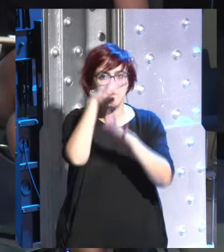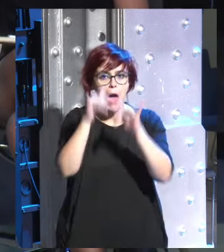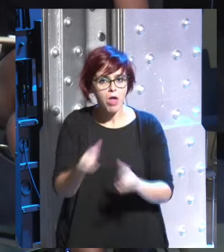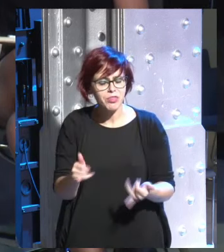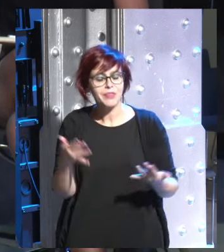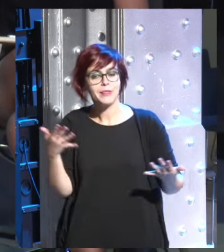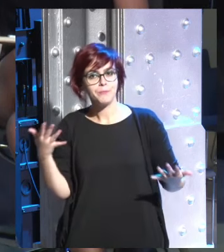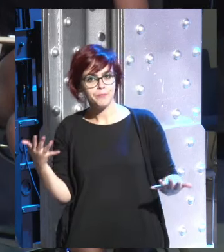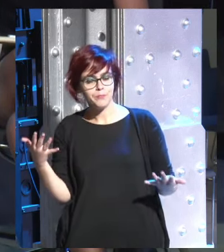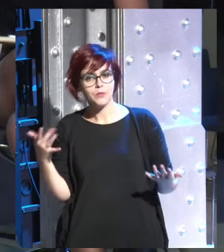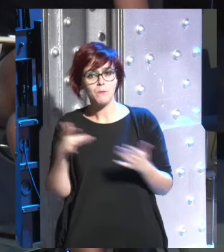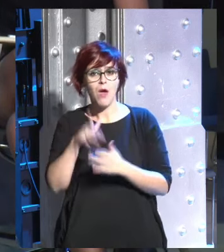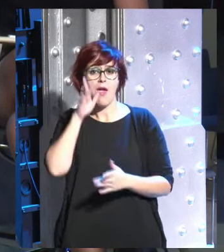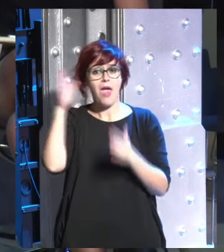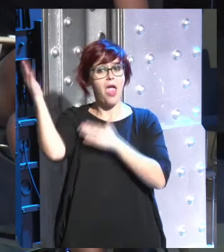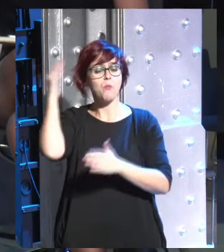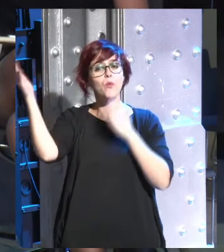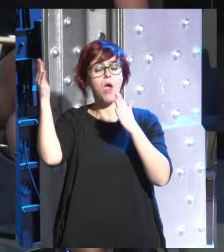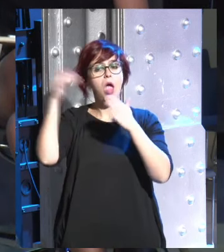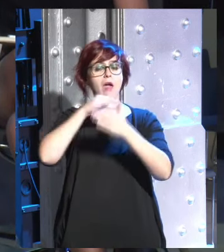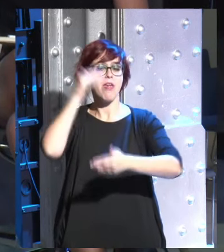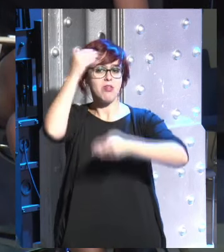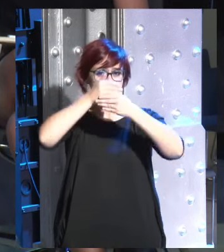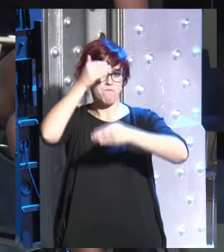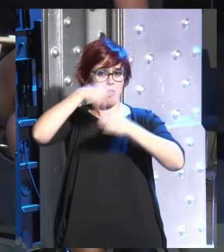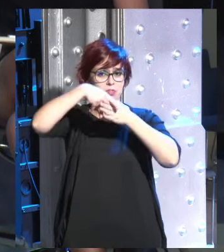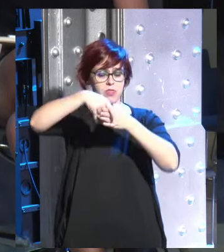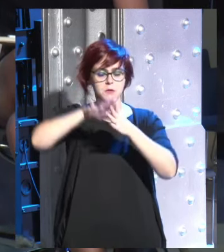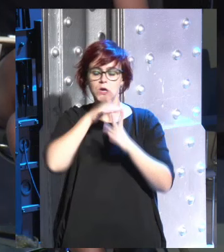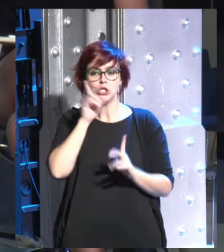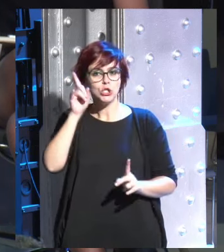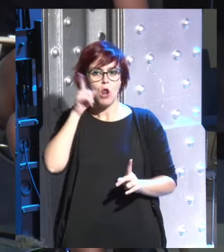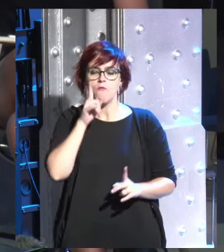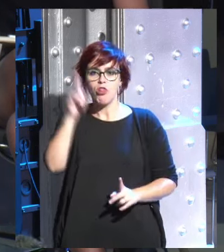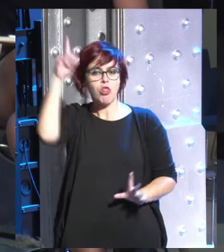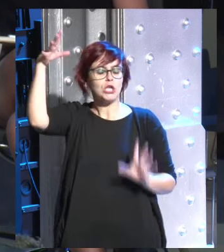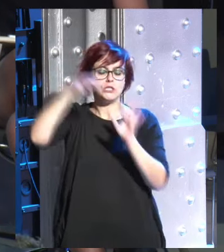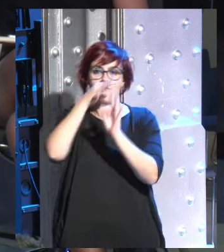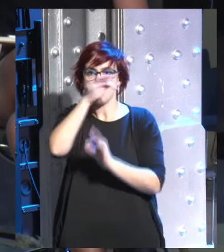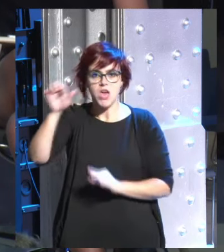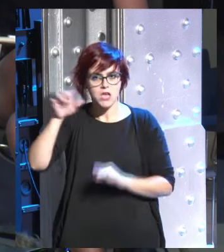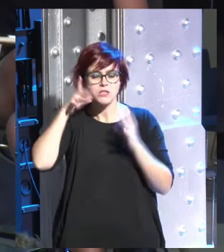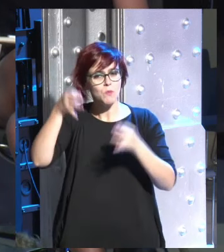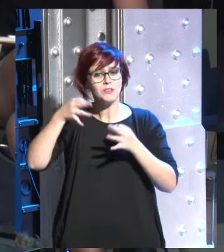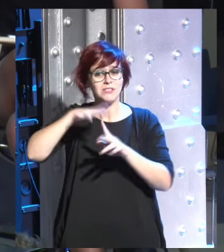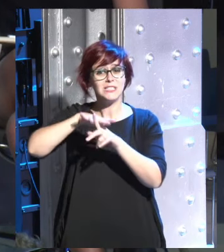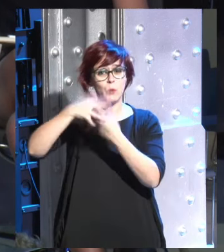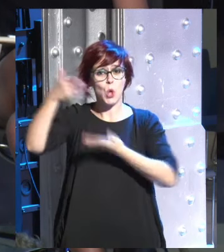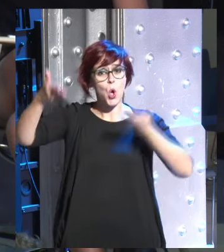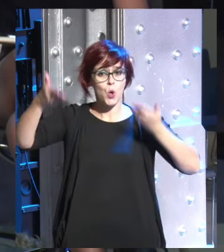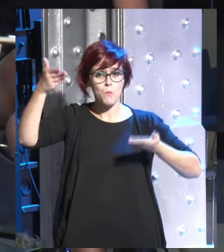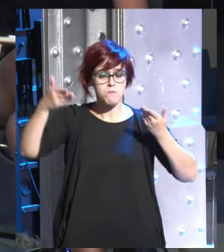en la edad media cuando la gente se supone que creía en Dios y si lo comparas y comparas la situación